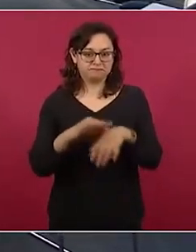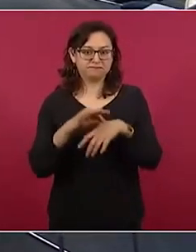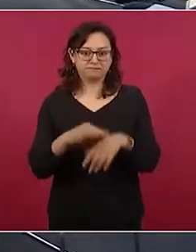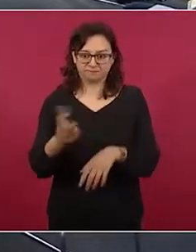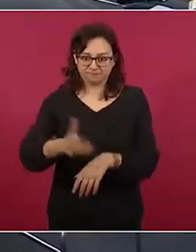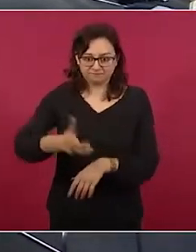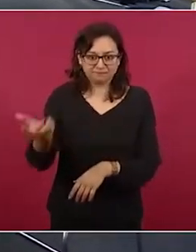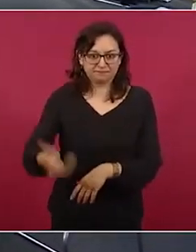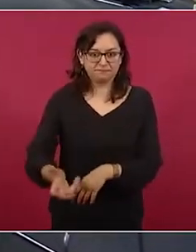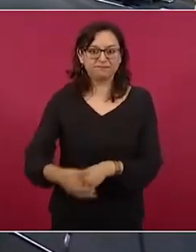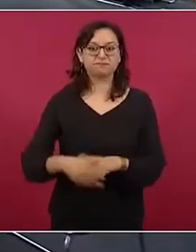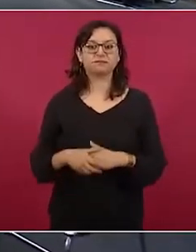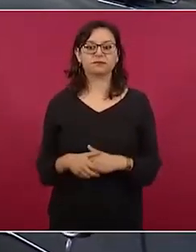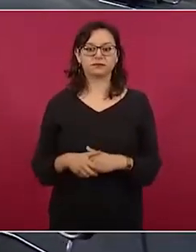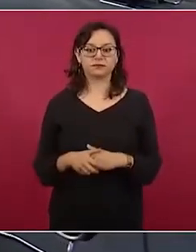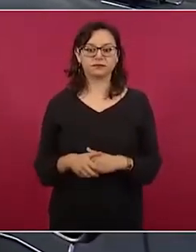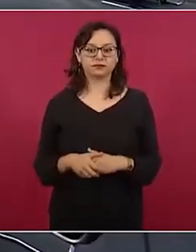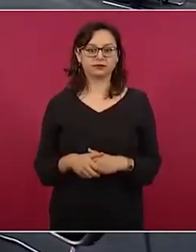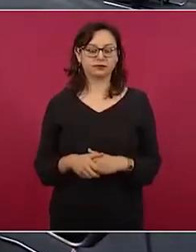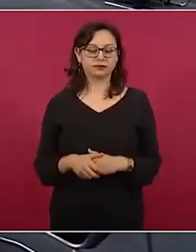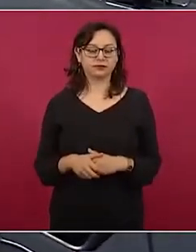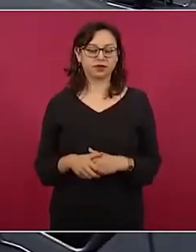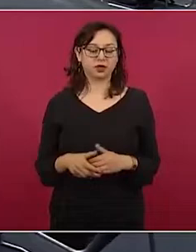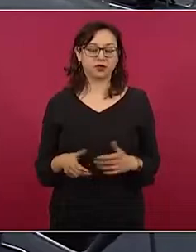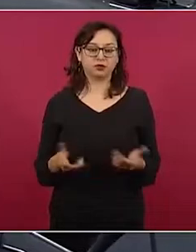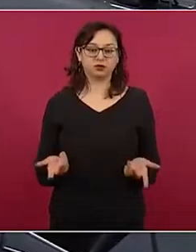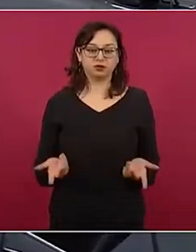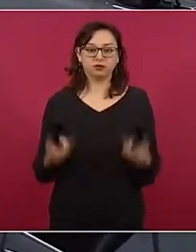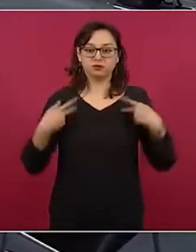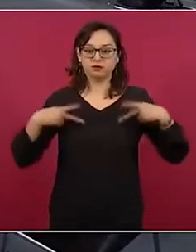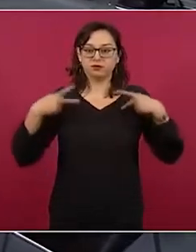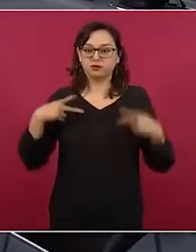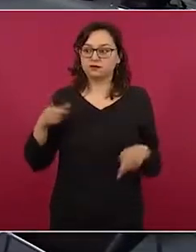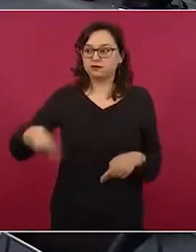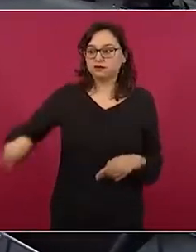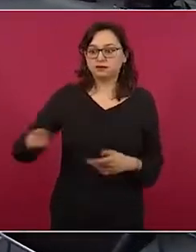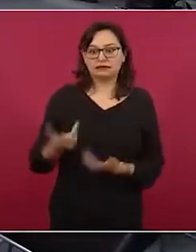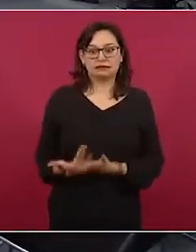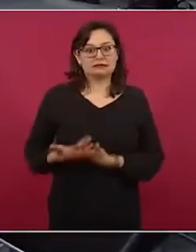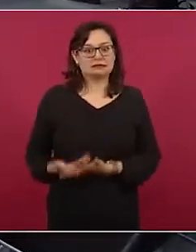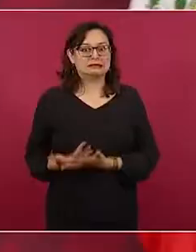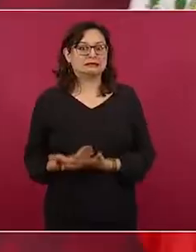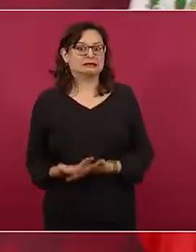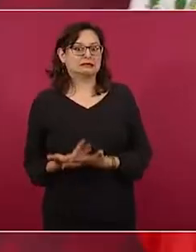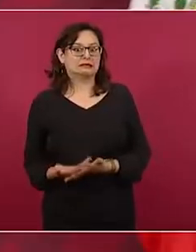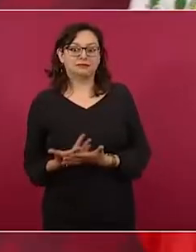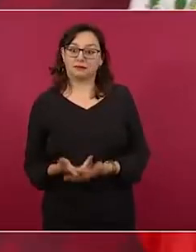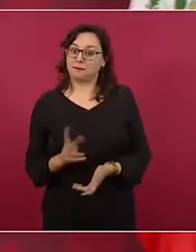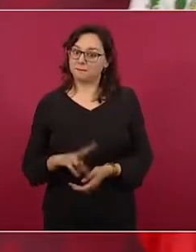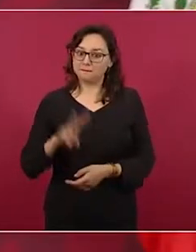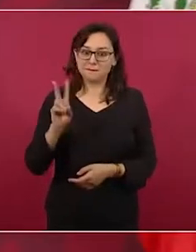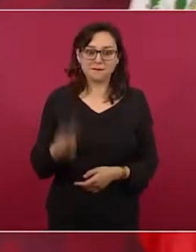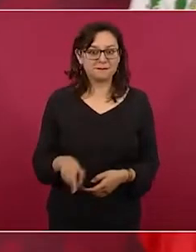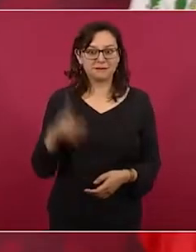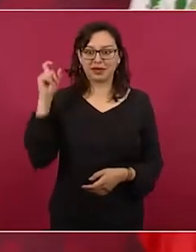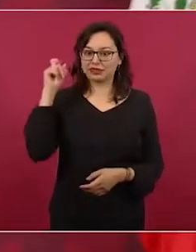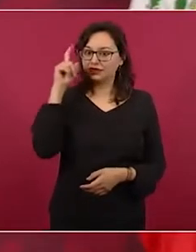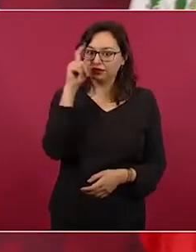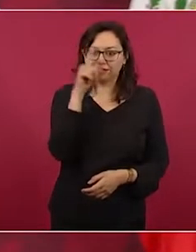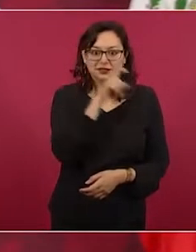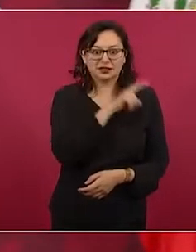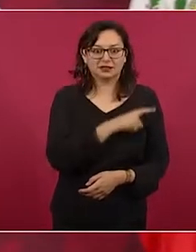porque la gente está atravesando por una situación muy difícil